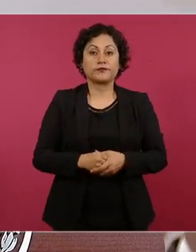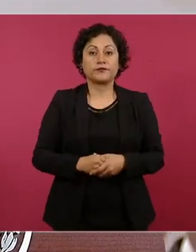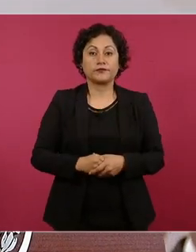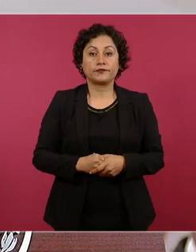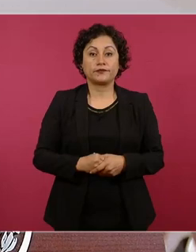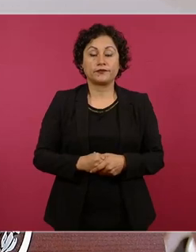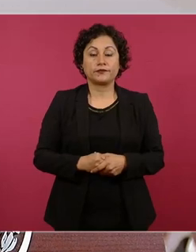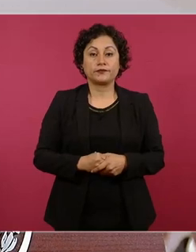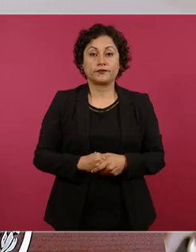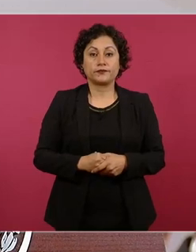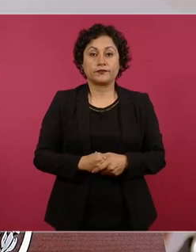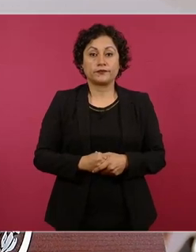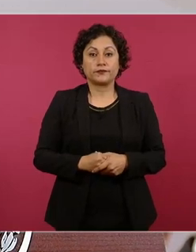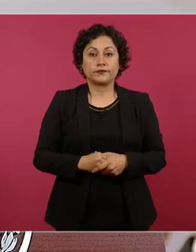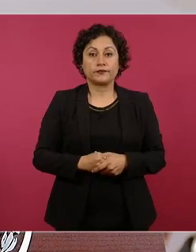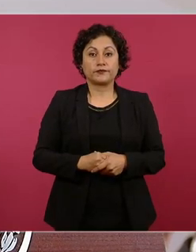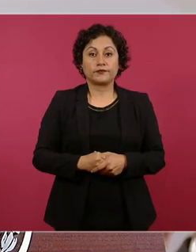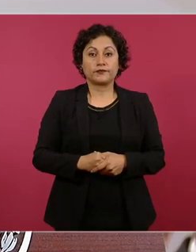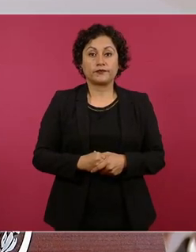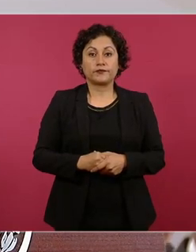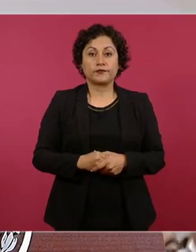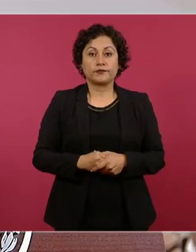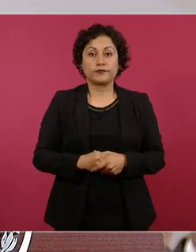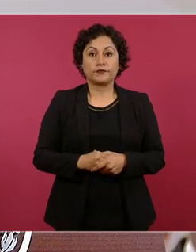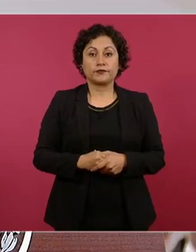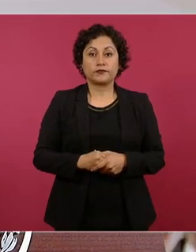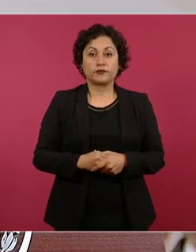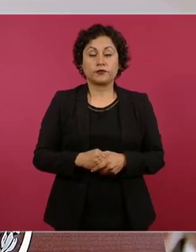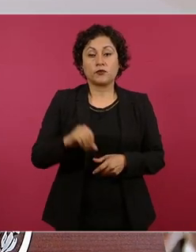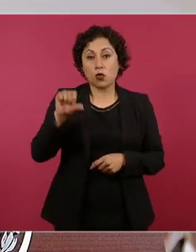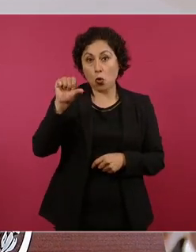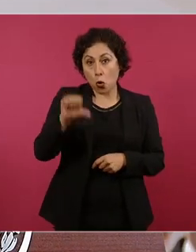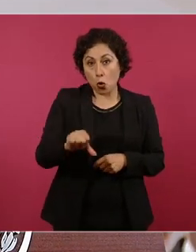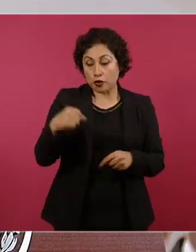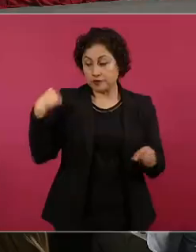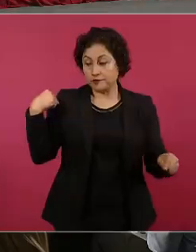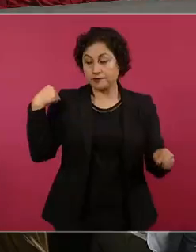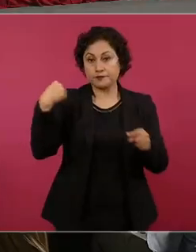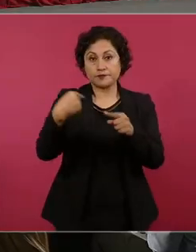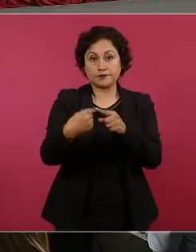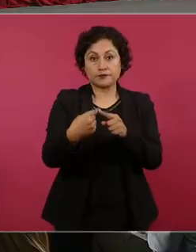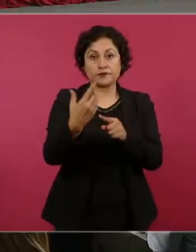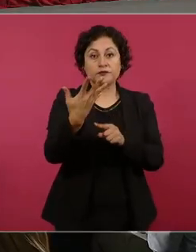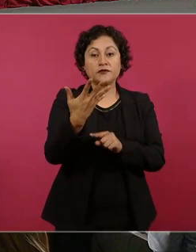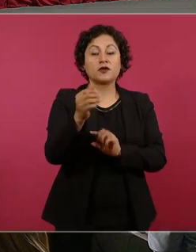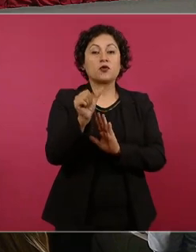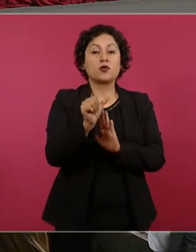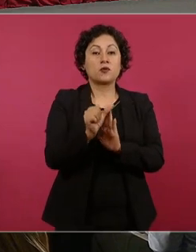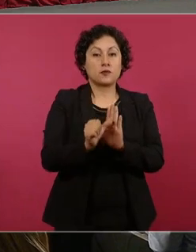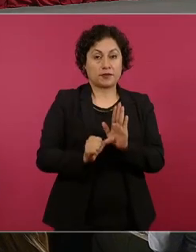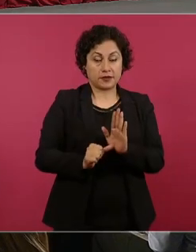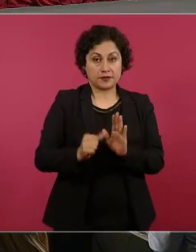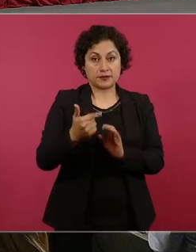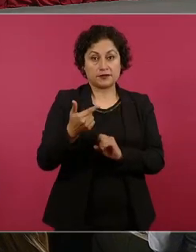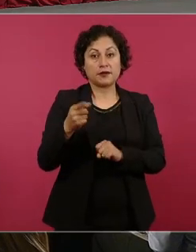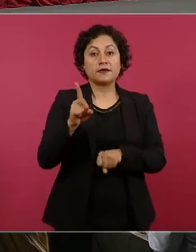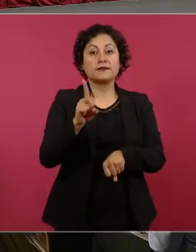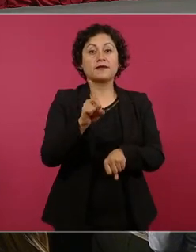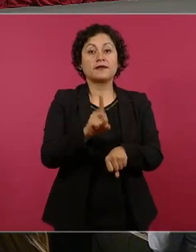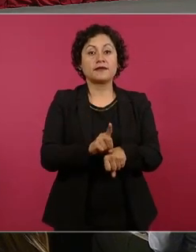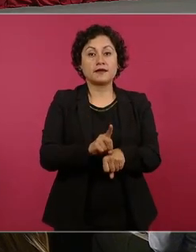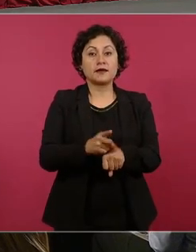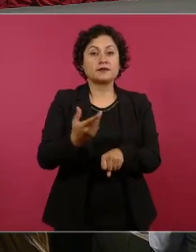Hoy, después de cinco meses menos siete días del desastre,